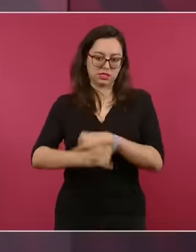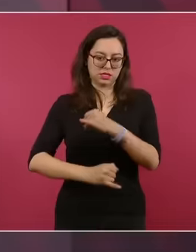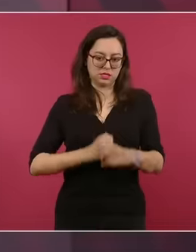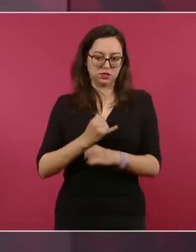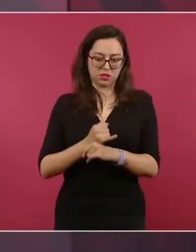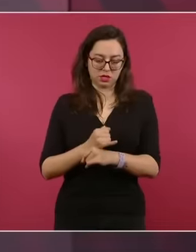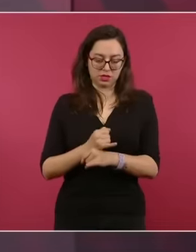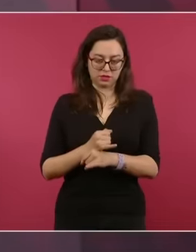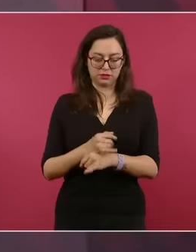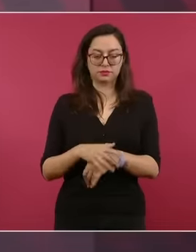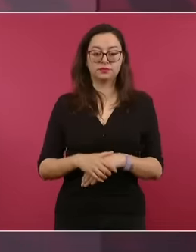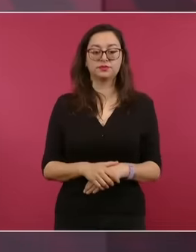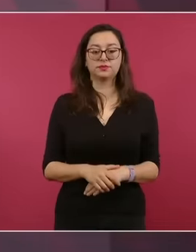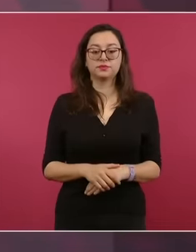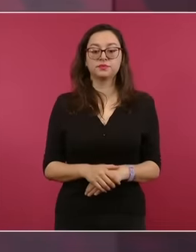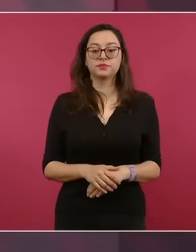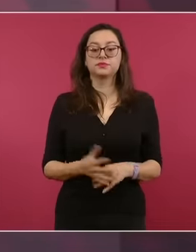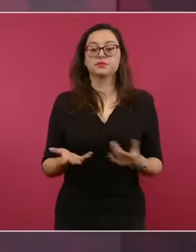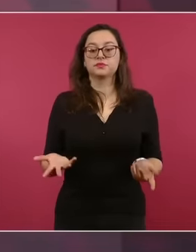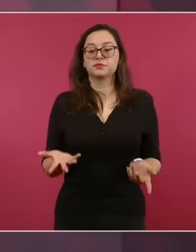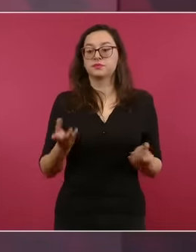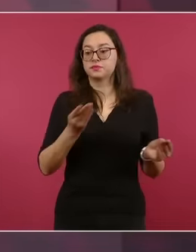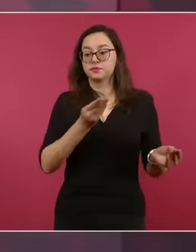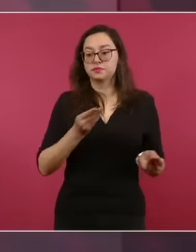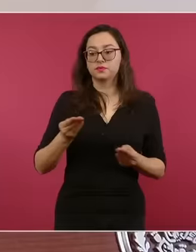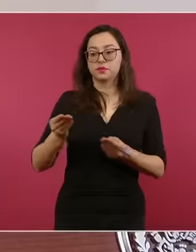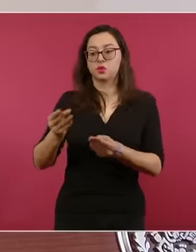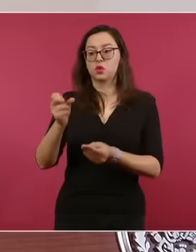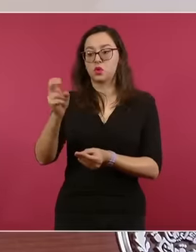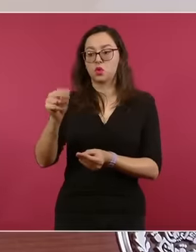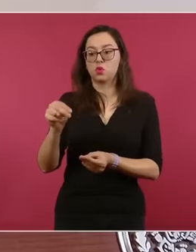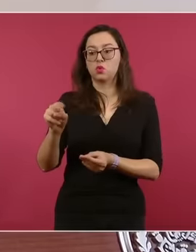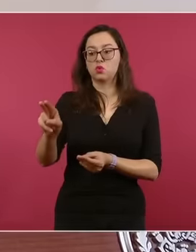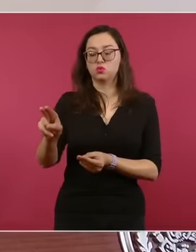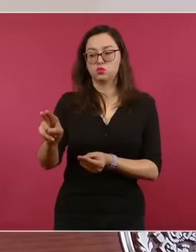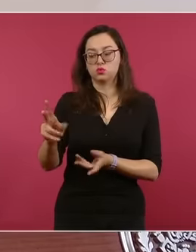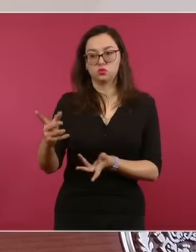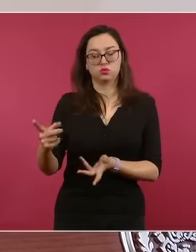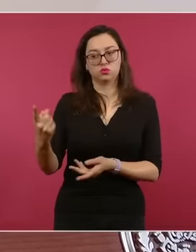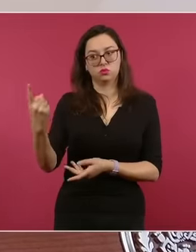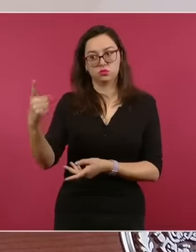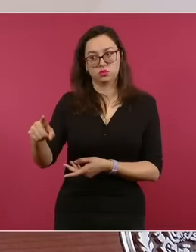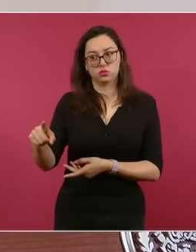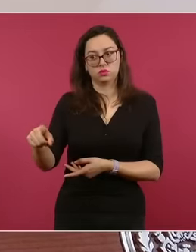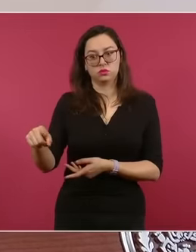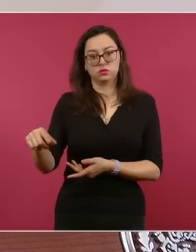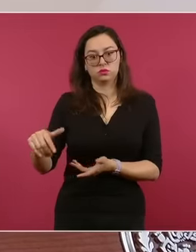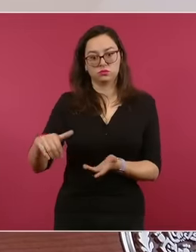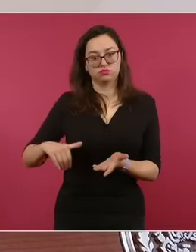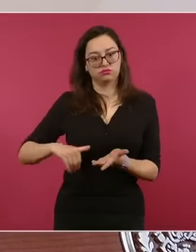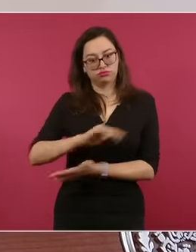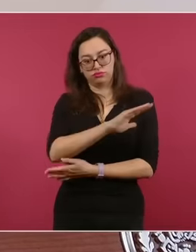de Naciones Unidas, pero que no se pueda ejercer derecho a veto,